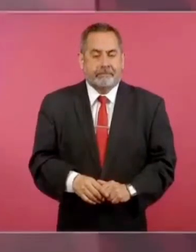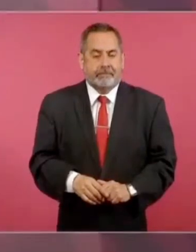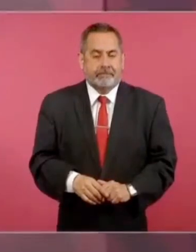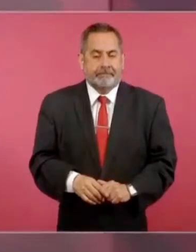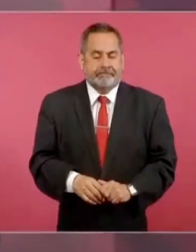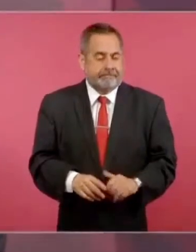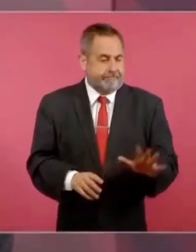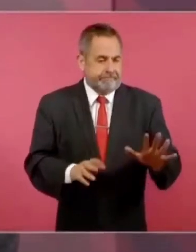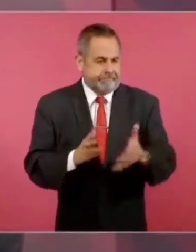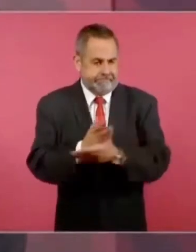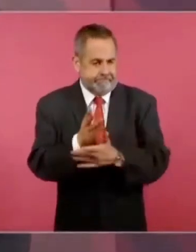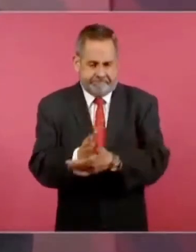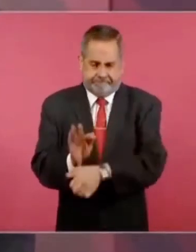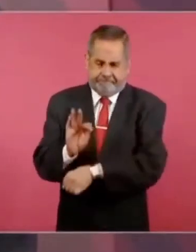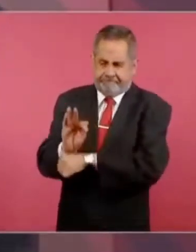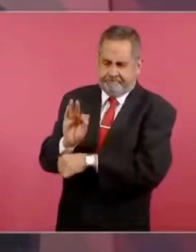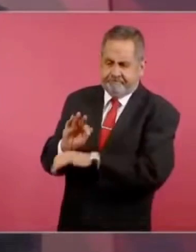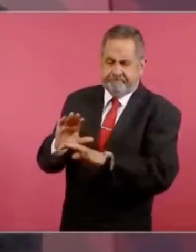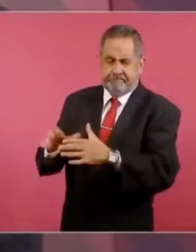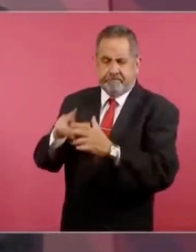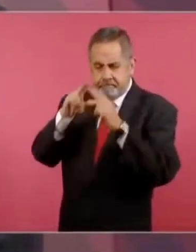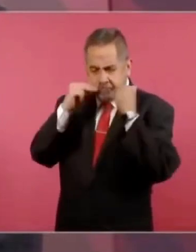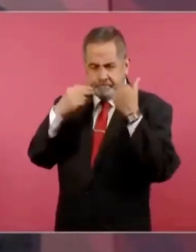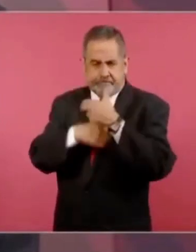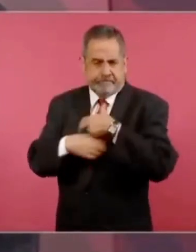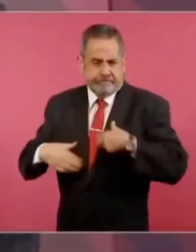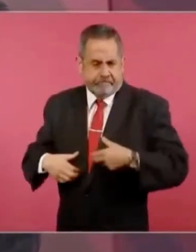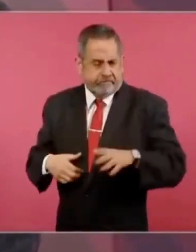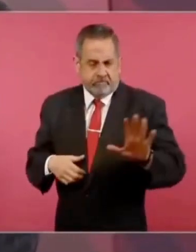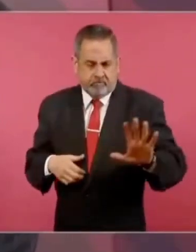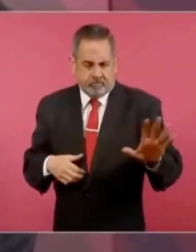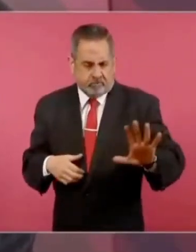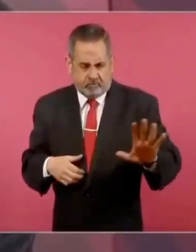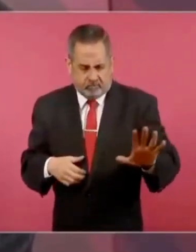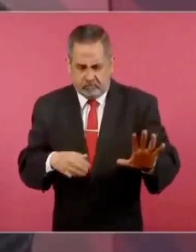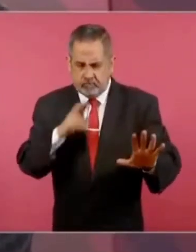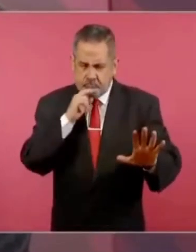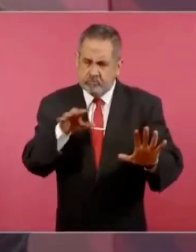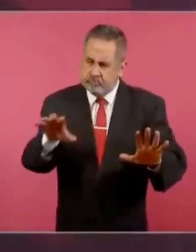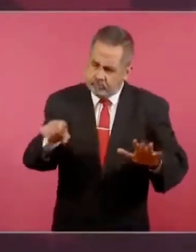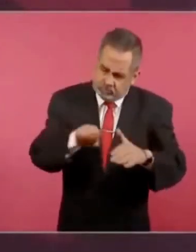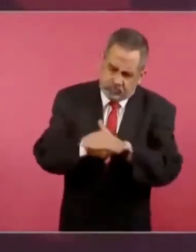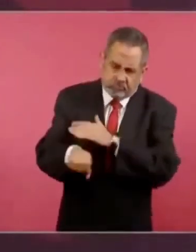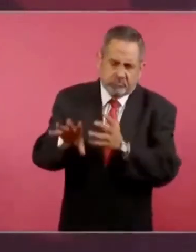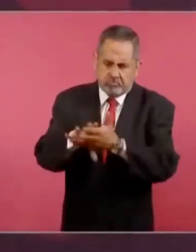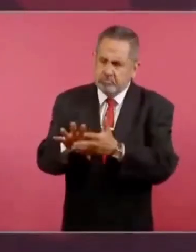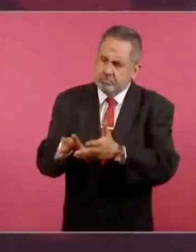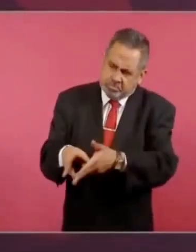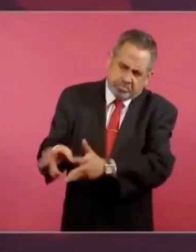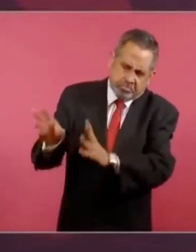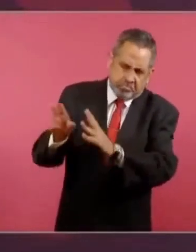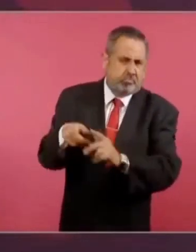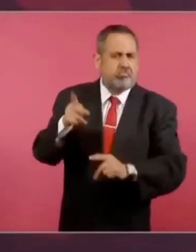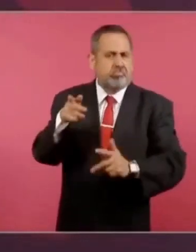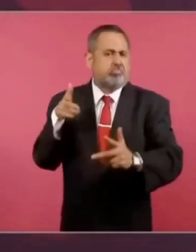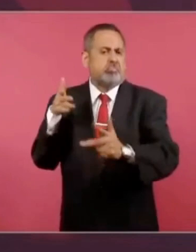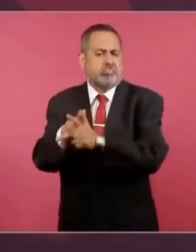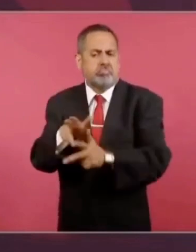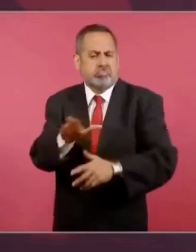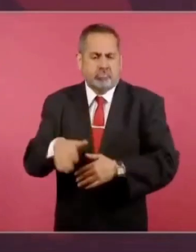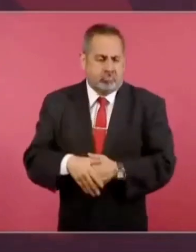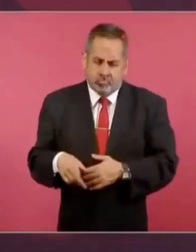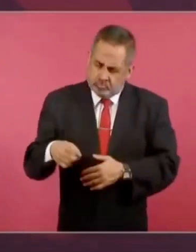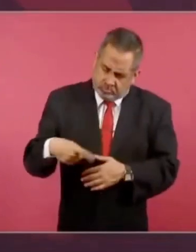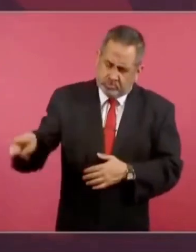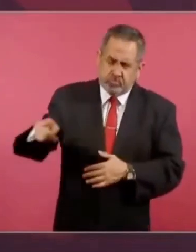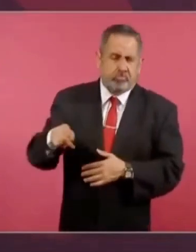dispuso que le enviara como prisionero a la Ciudad